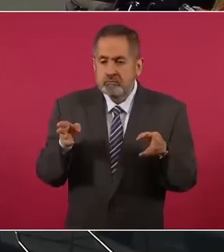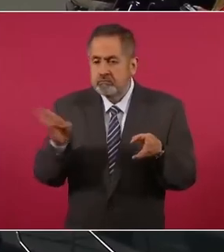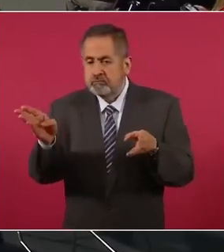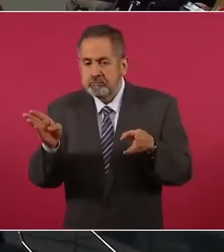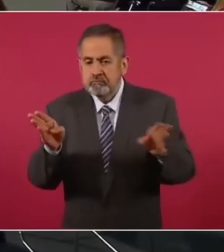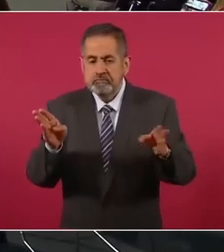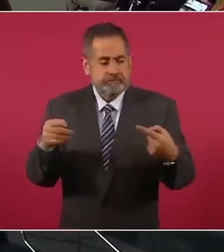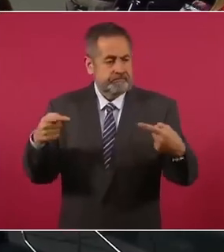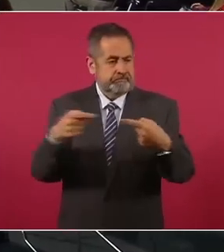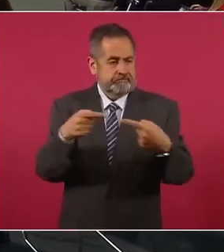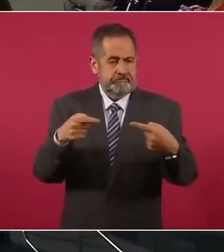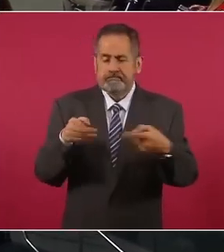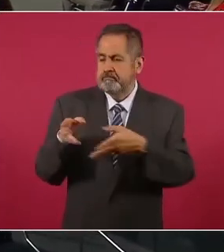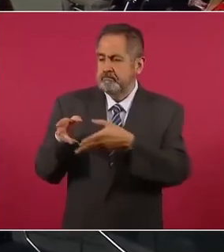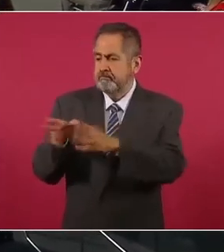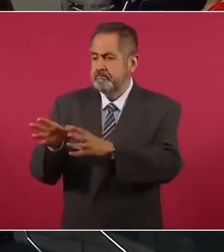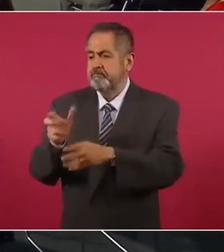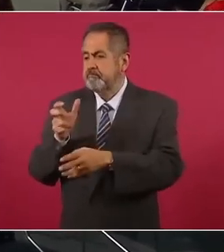contrapuestos de nación.